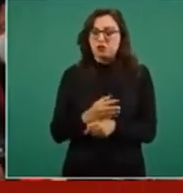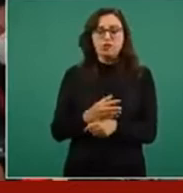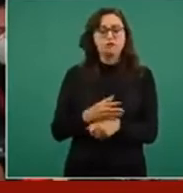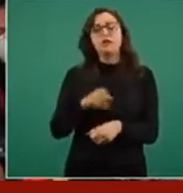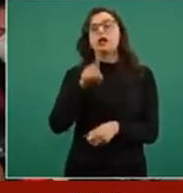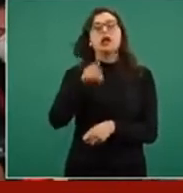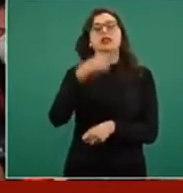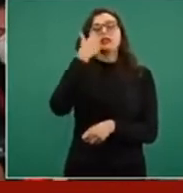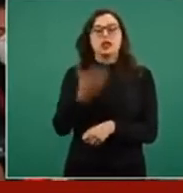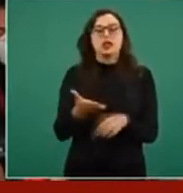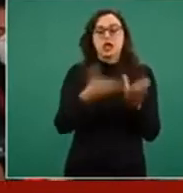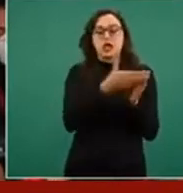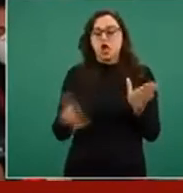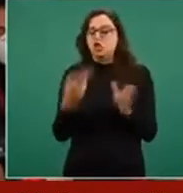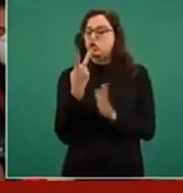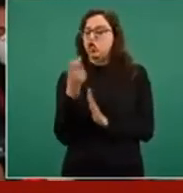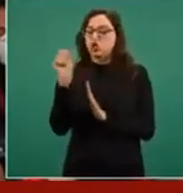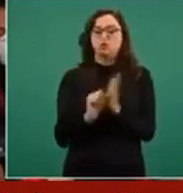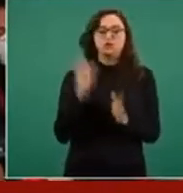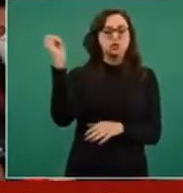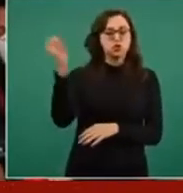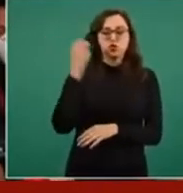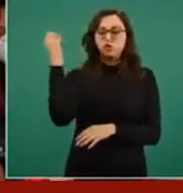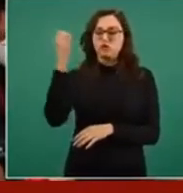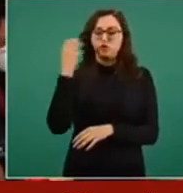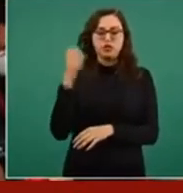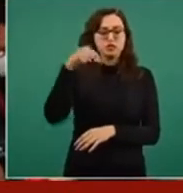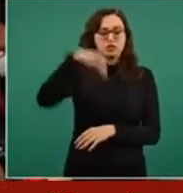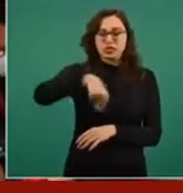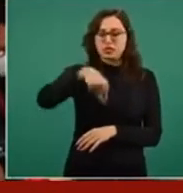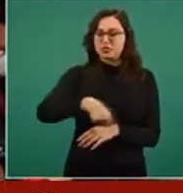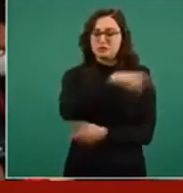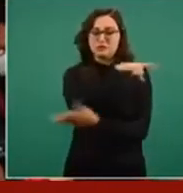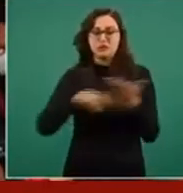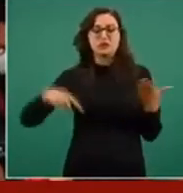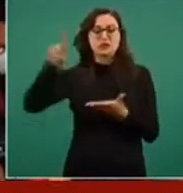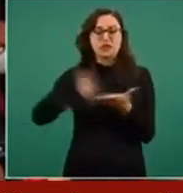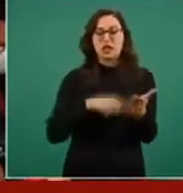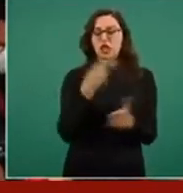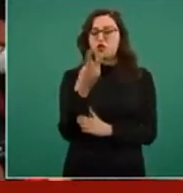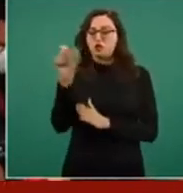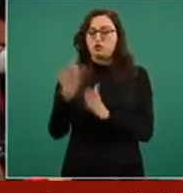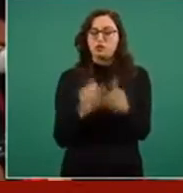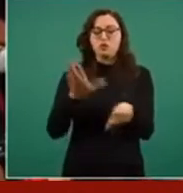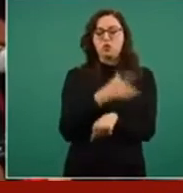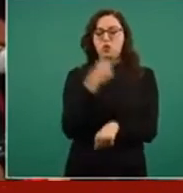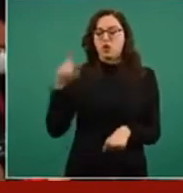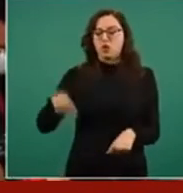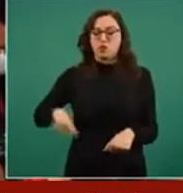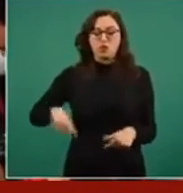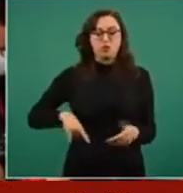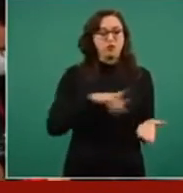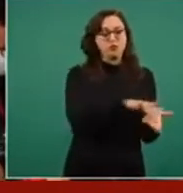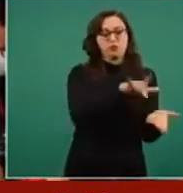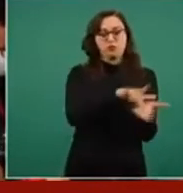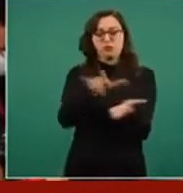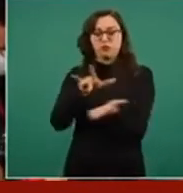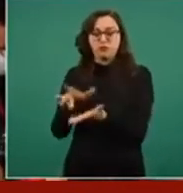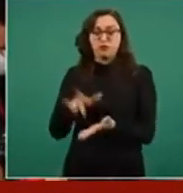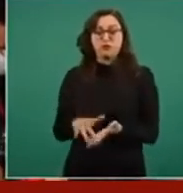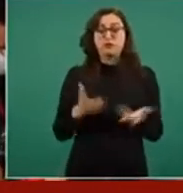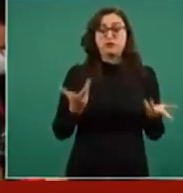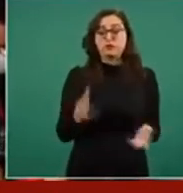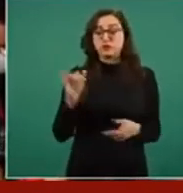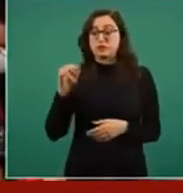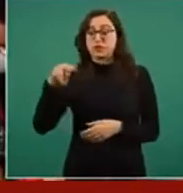se transmitan por dos meses por considerarlas un ejercicio de promoción del gobierno federal que podría inclinar la balanza. Vemos que él ha inclinado la